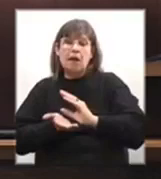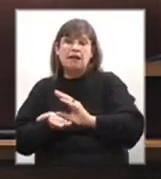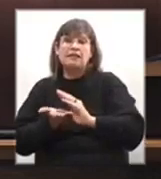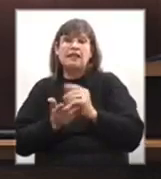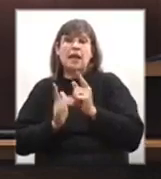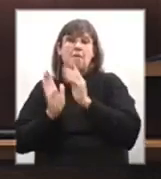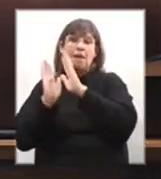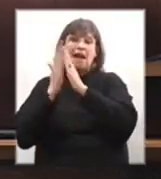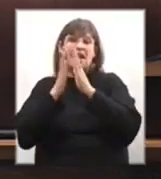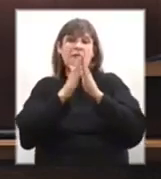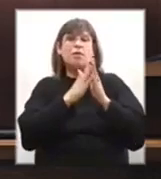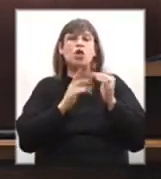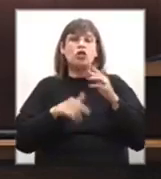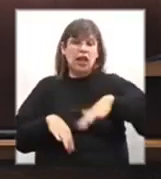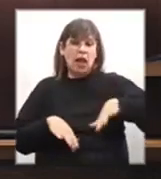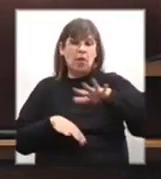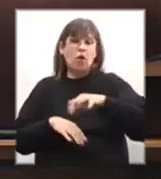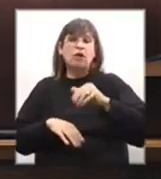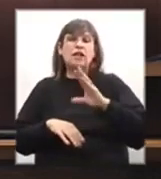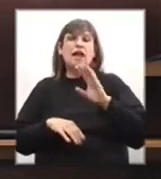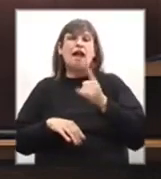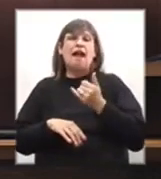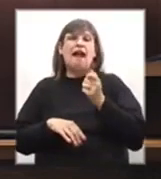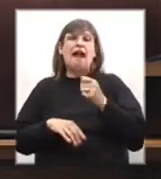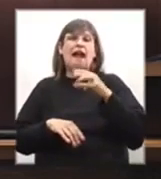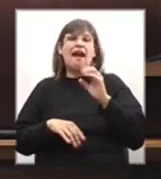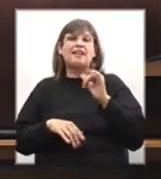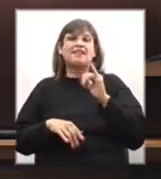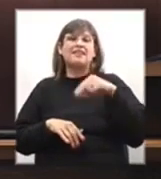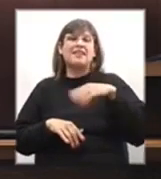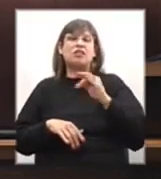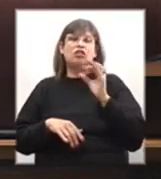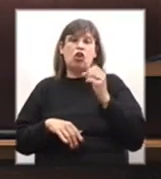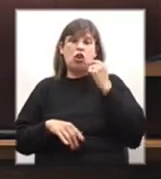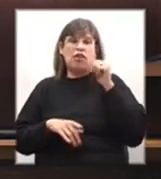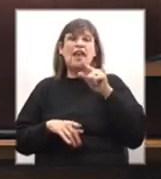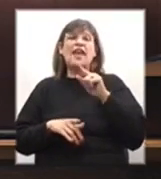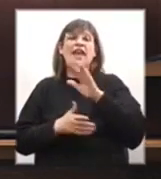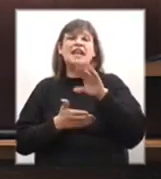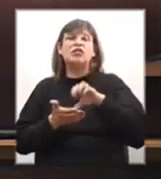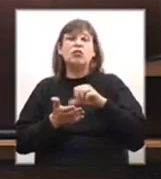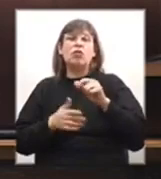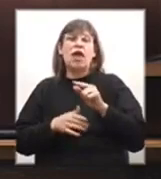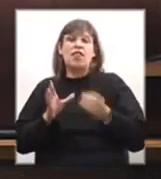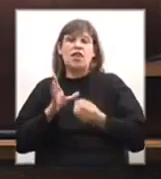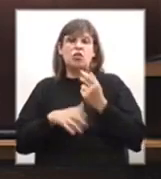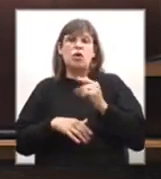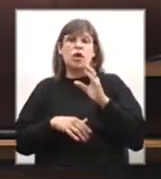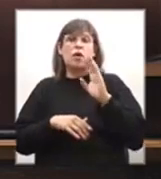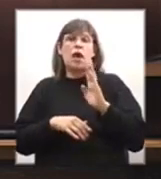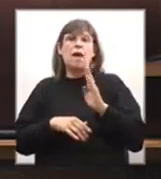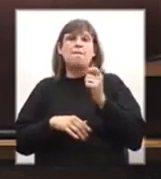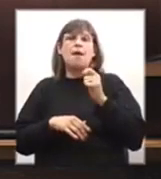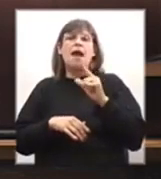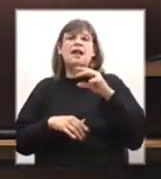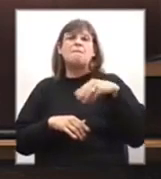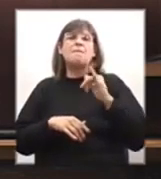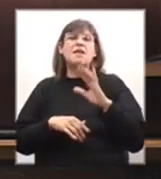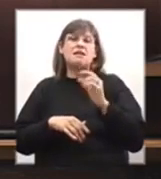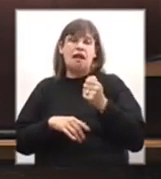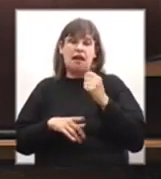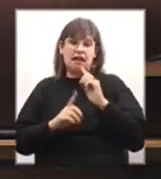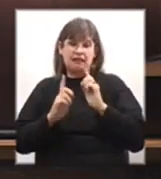para la Biblioteca Popular Jacinto Laguna de la ciudad de Nueva Palmira. Finalizando, señor Presidente, también